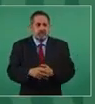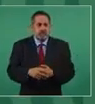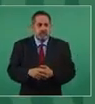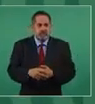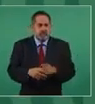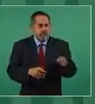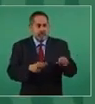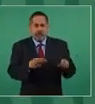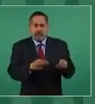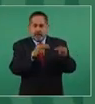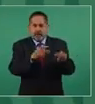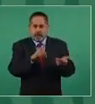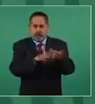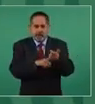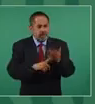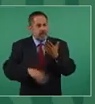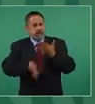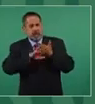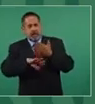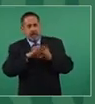les es negocio atacarme.